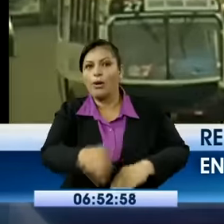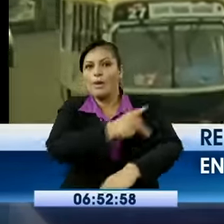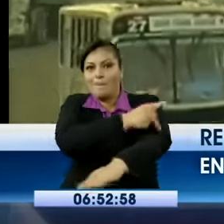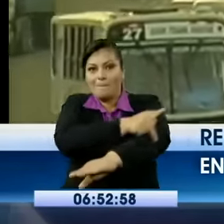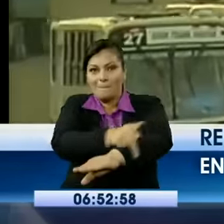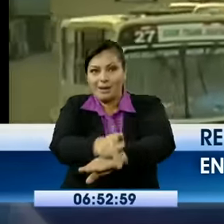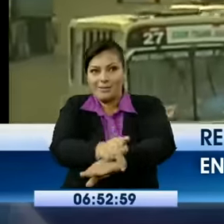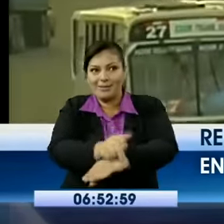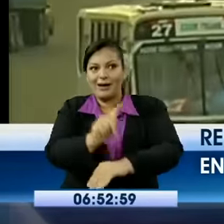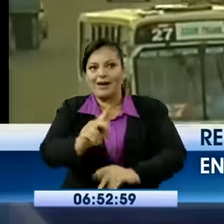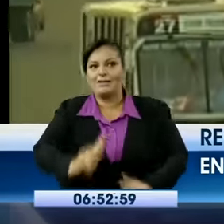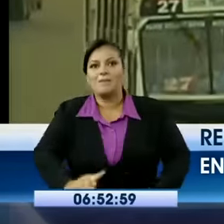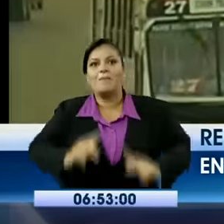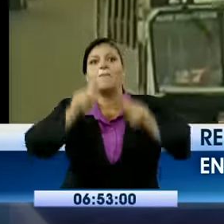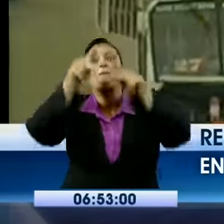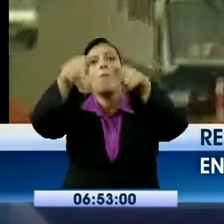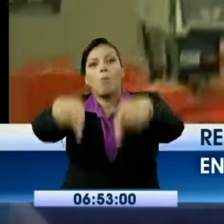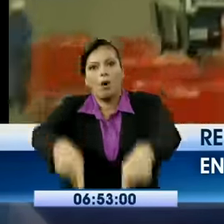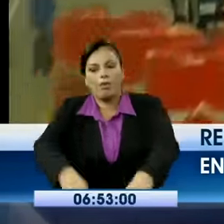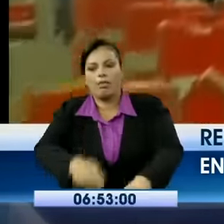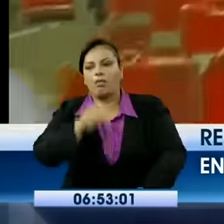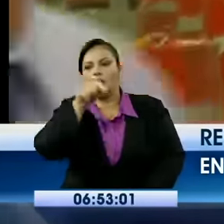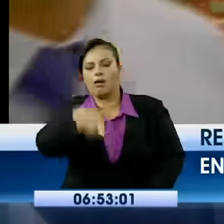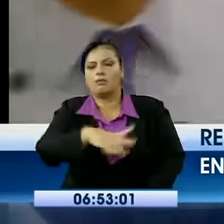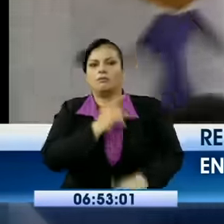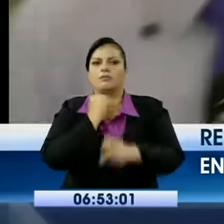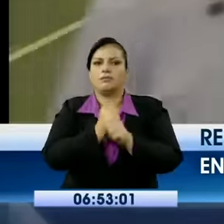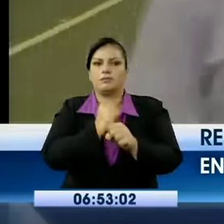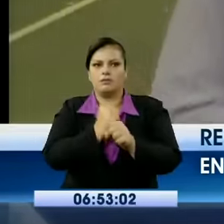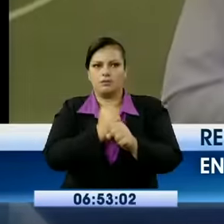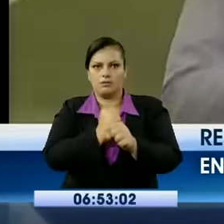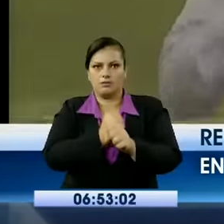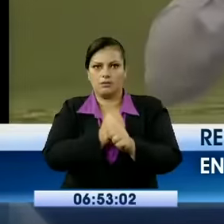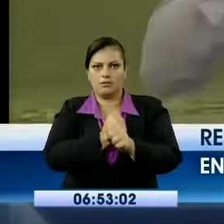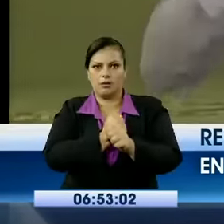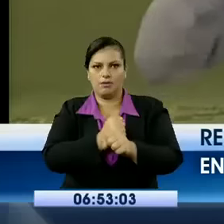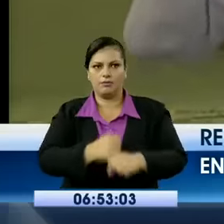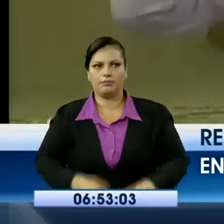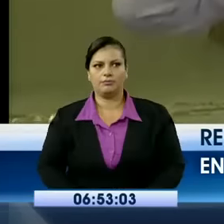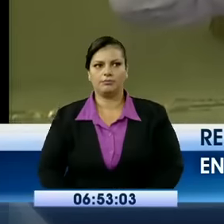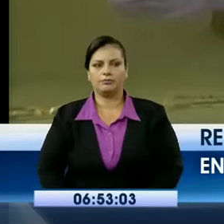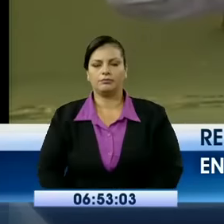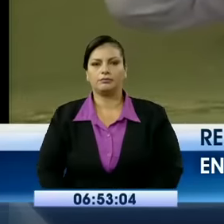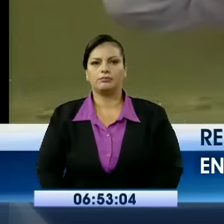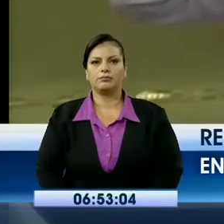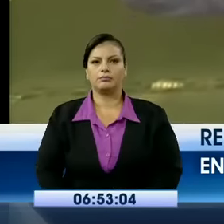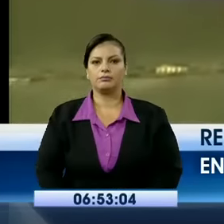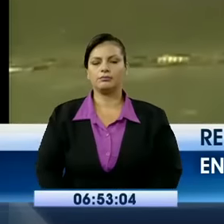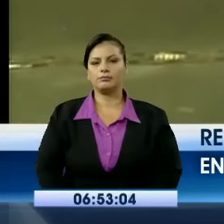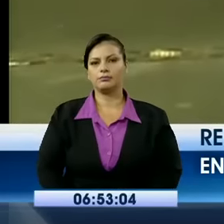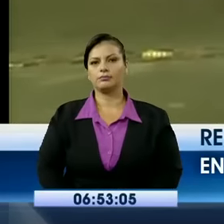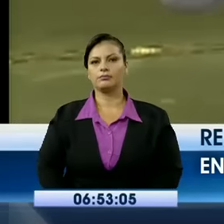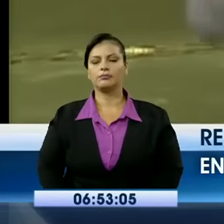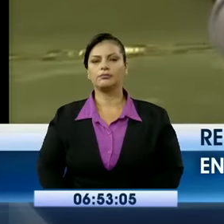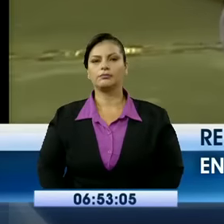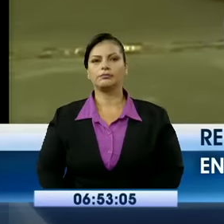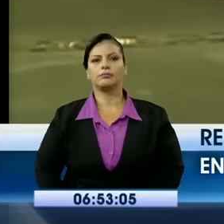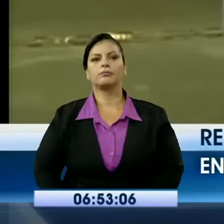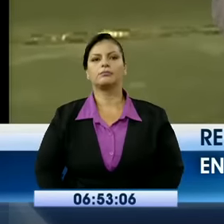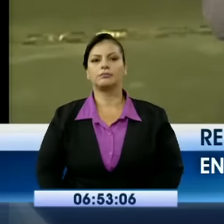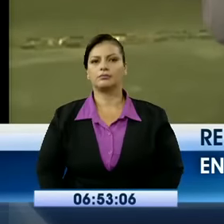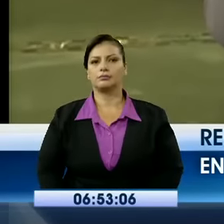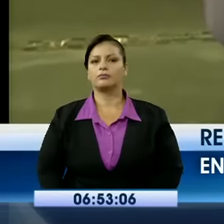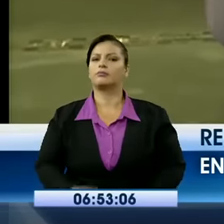en cada una de las uniones de las capas de hormigón. De este paso elevado, evitar